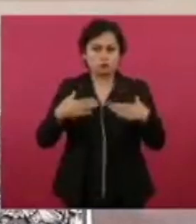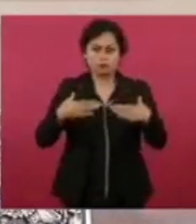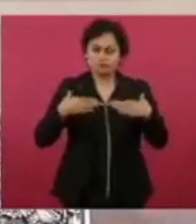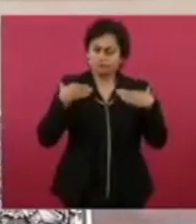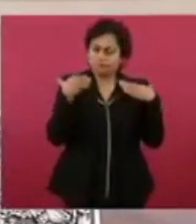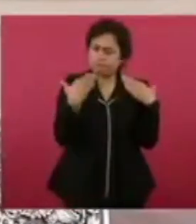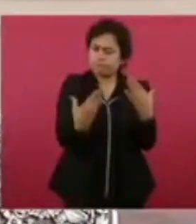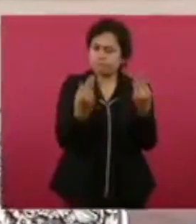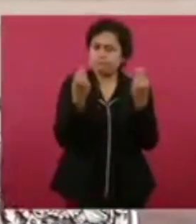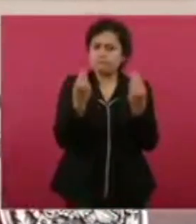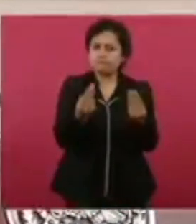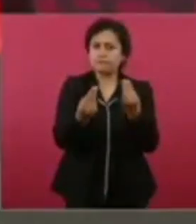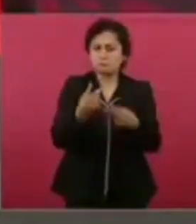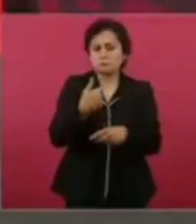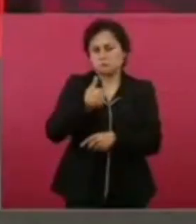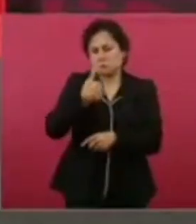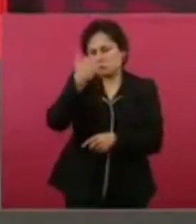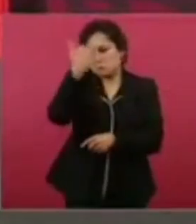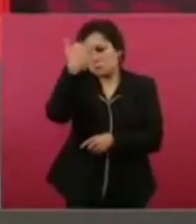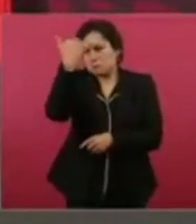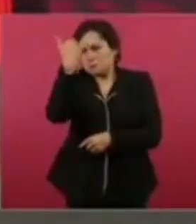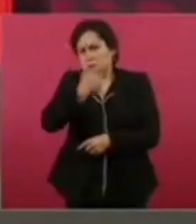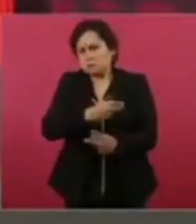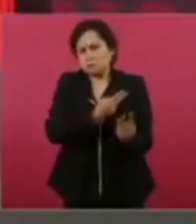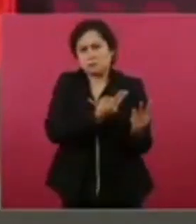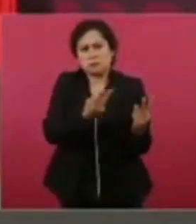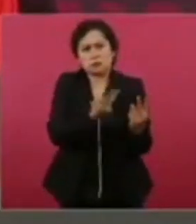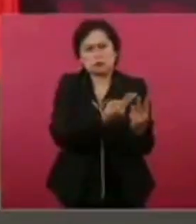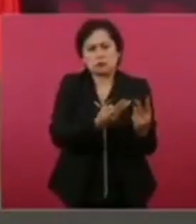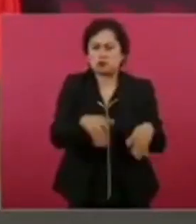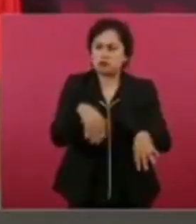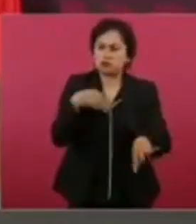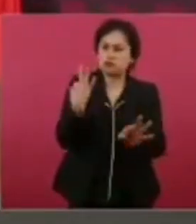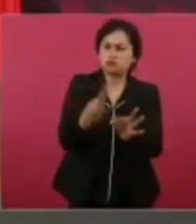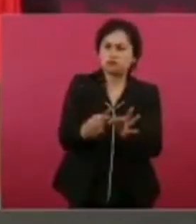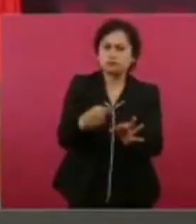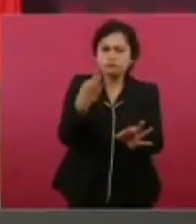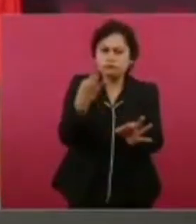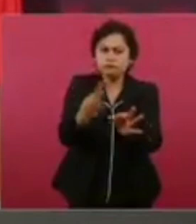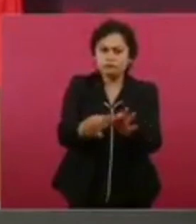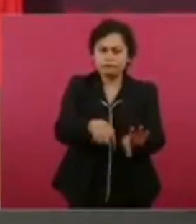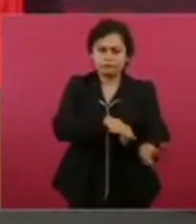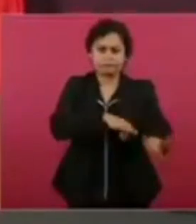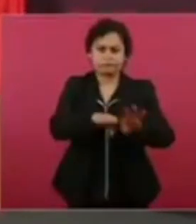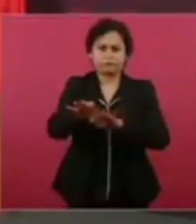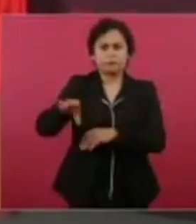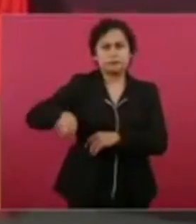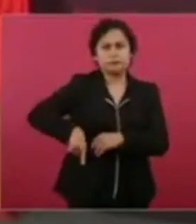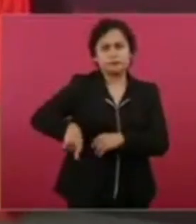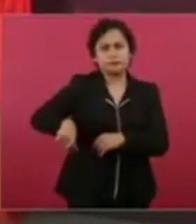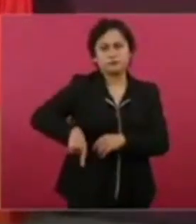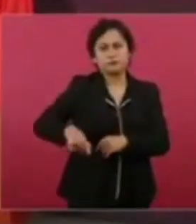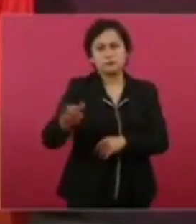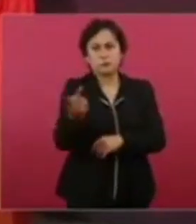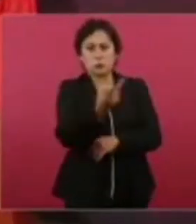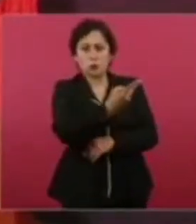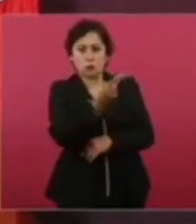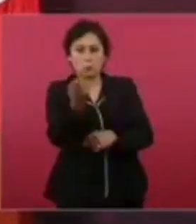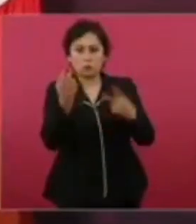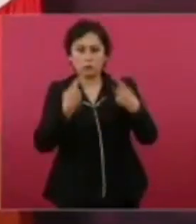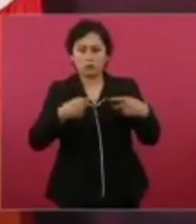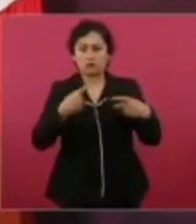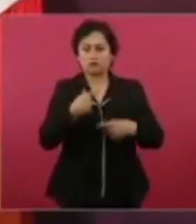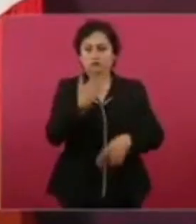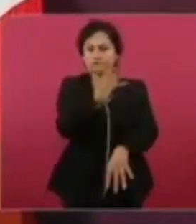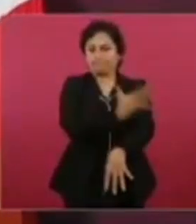considero muy buenos servidores públicos, honestos, que esto es muy